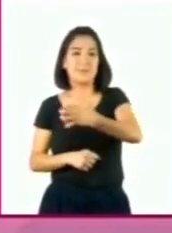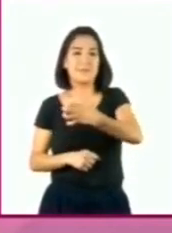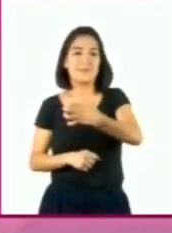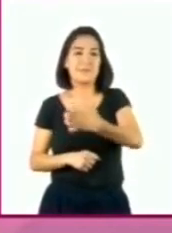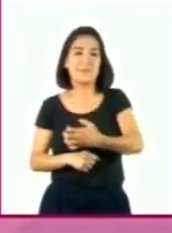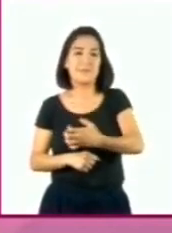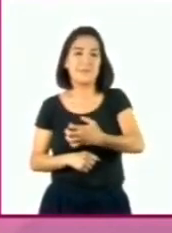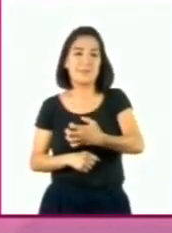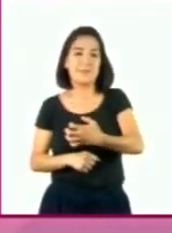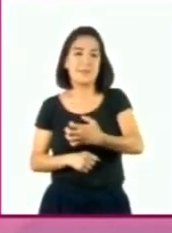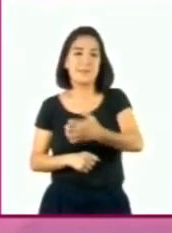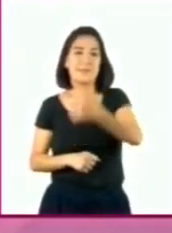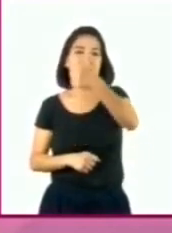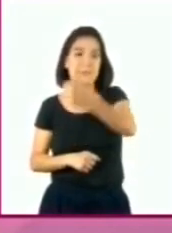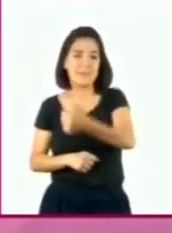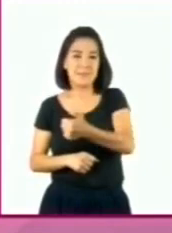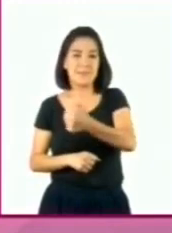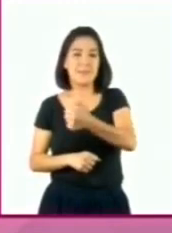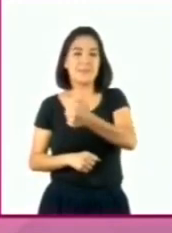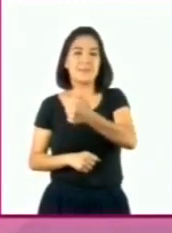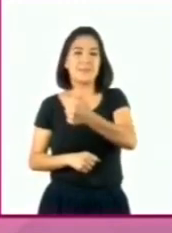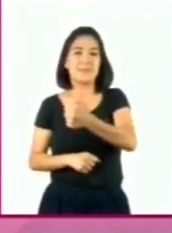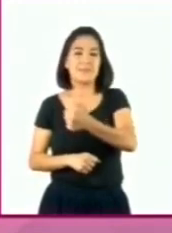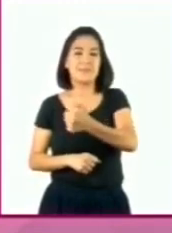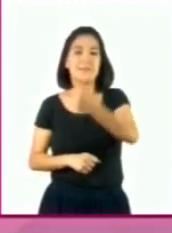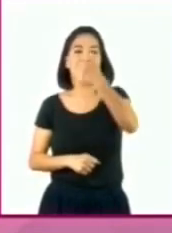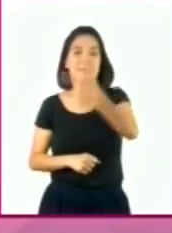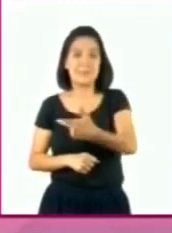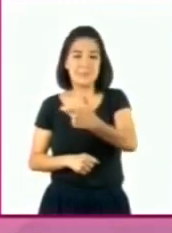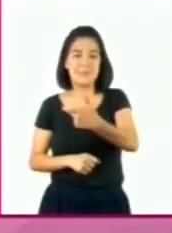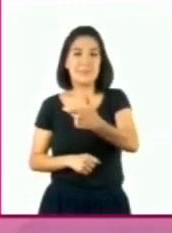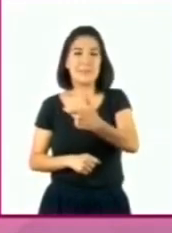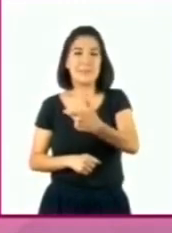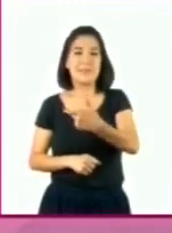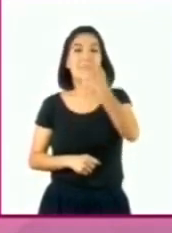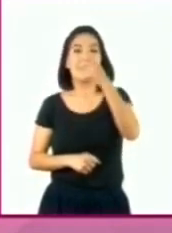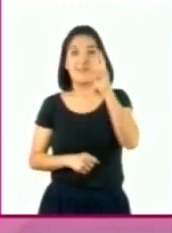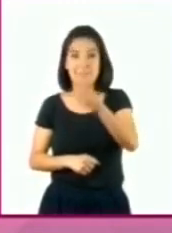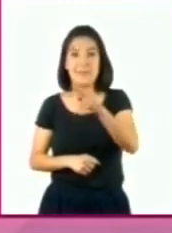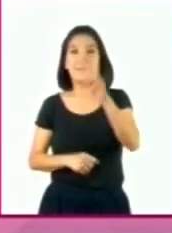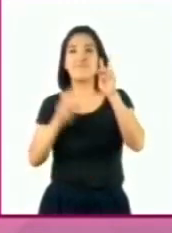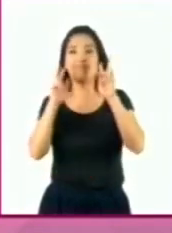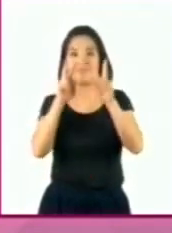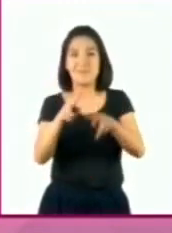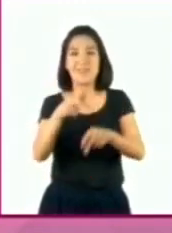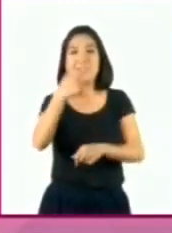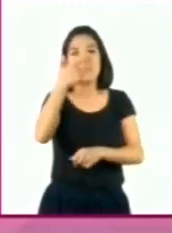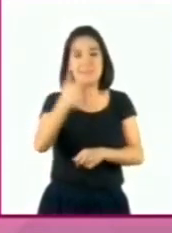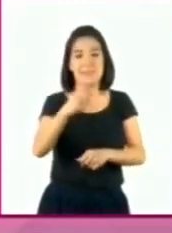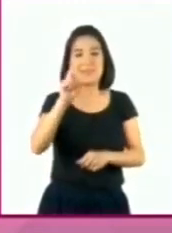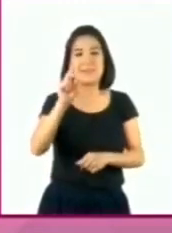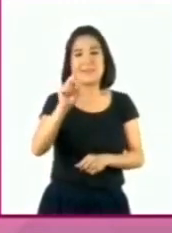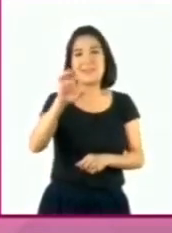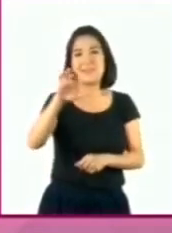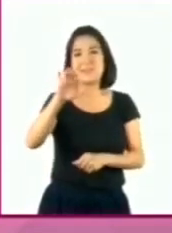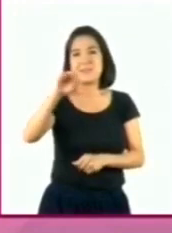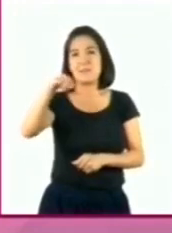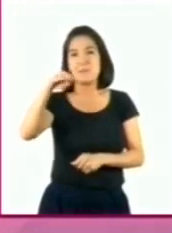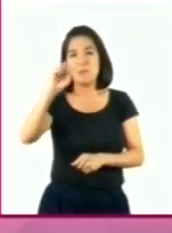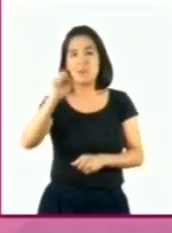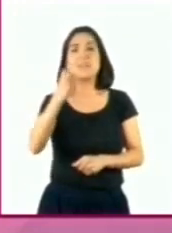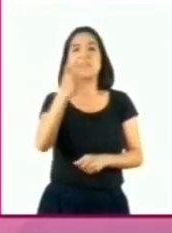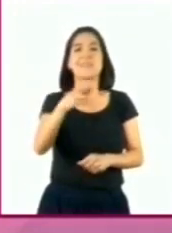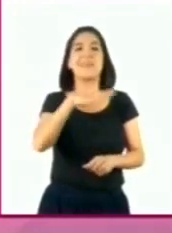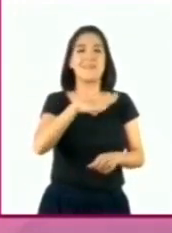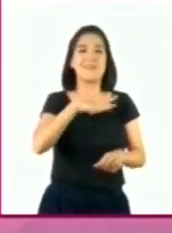6, 7. Como observan, siete décimos se ubica en este punto de